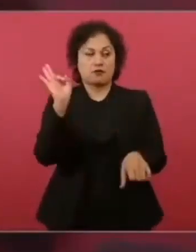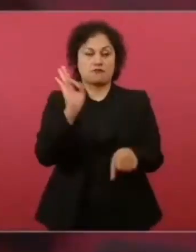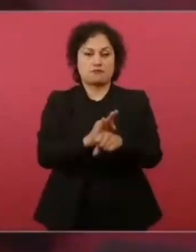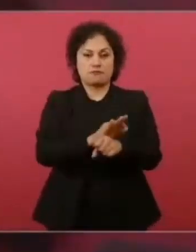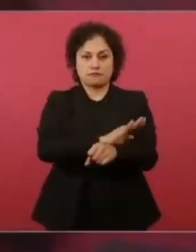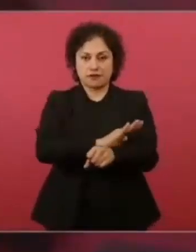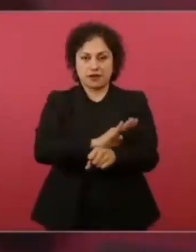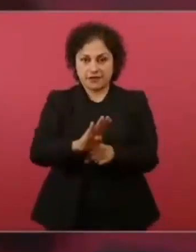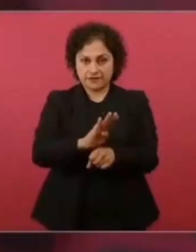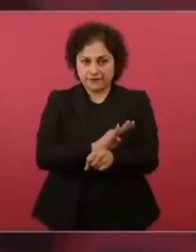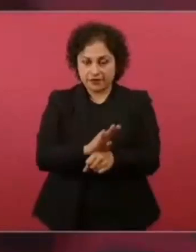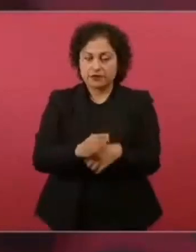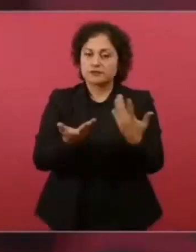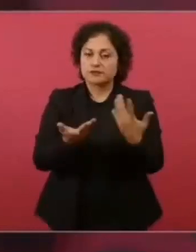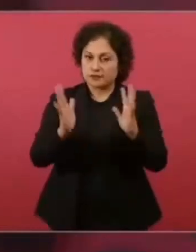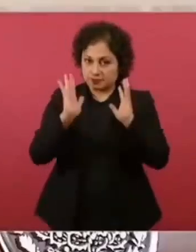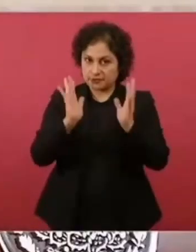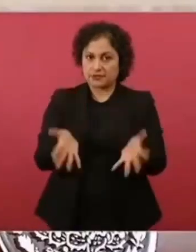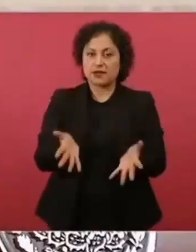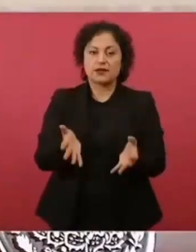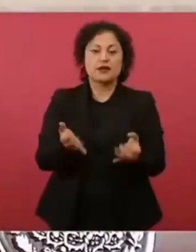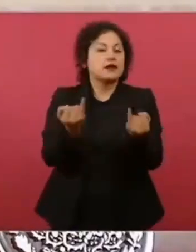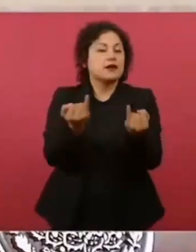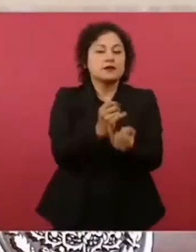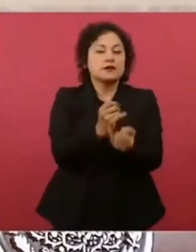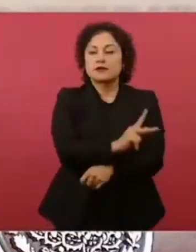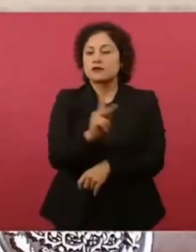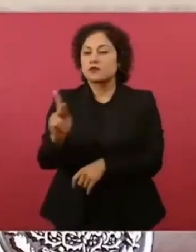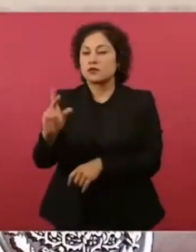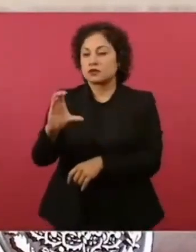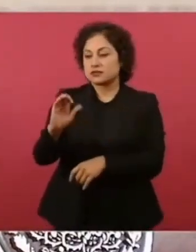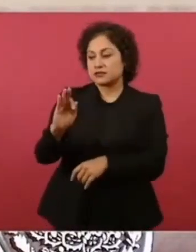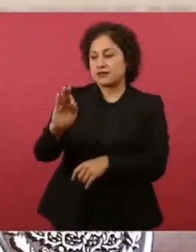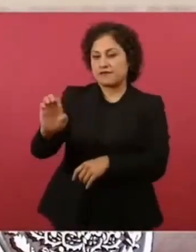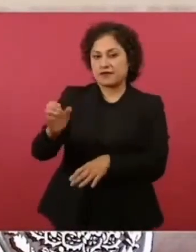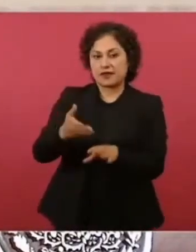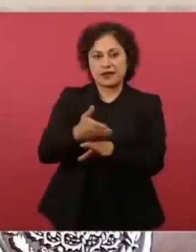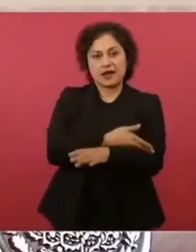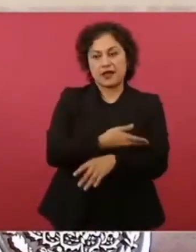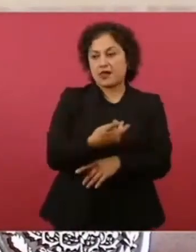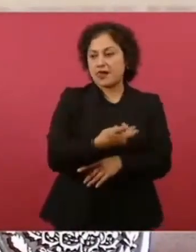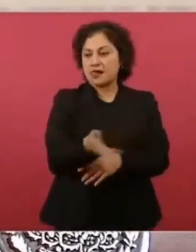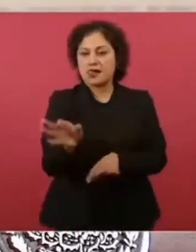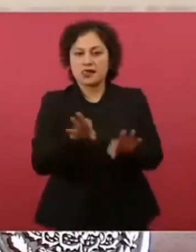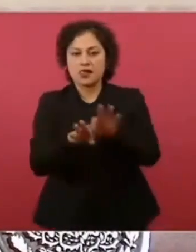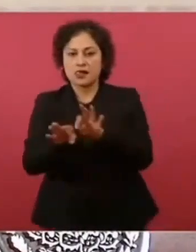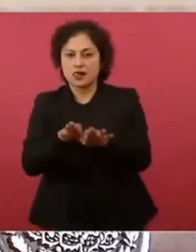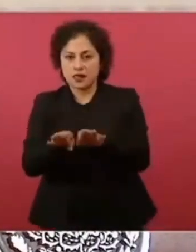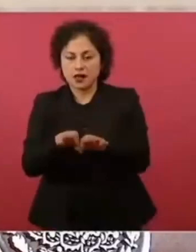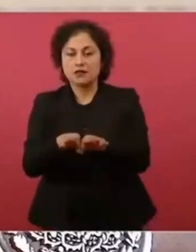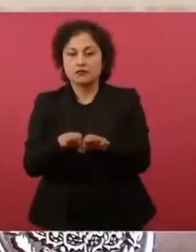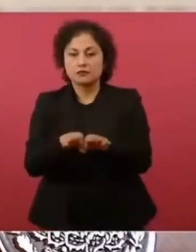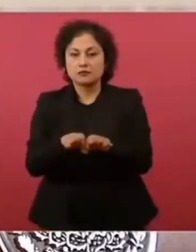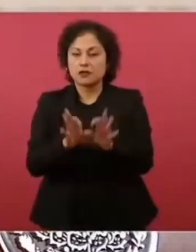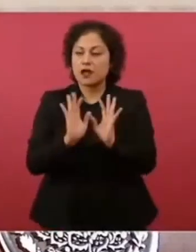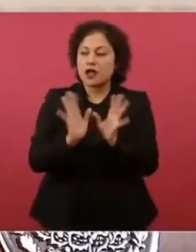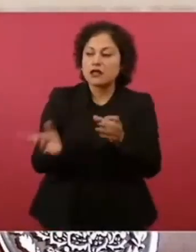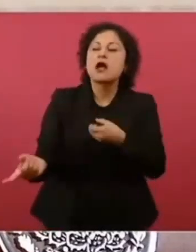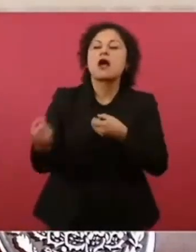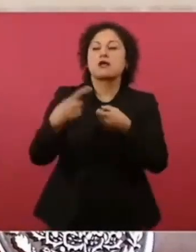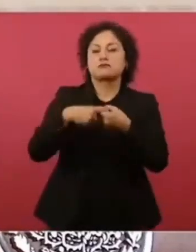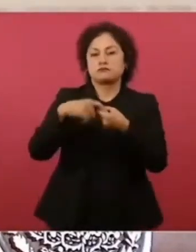Lo mismo en el caso de los electricistas despedidos. Se les inscribió en el seguro social.